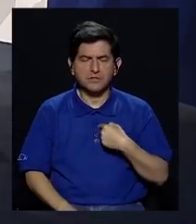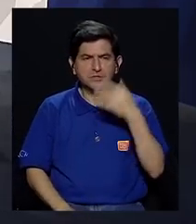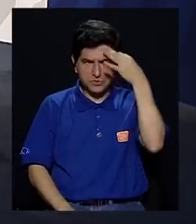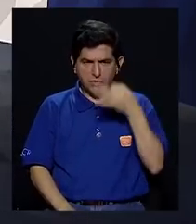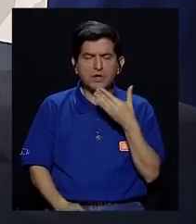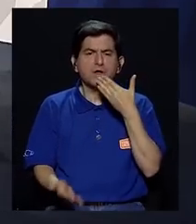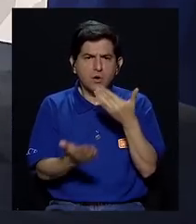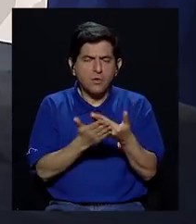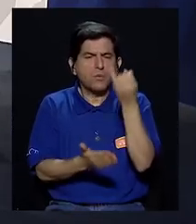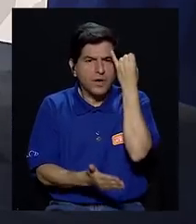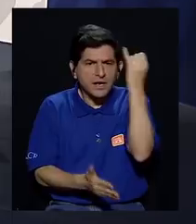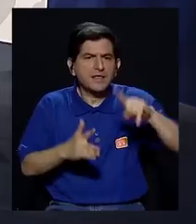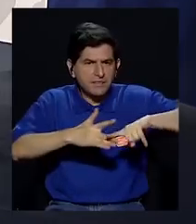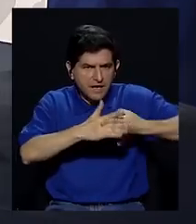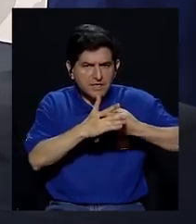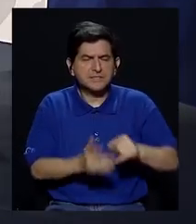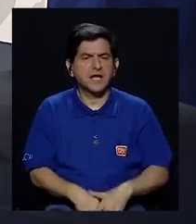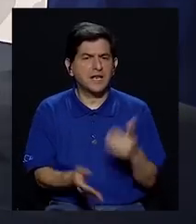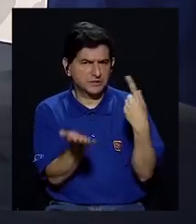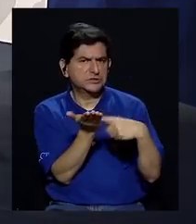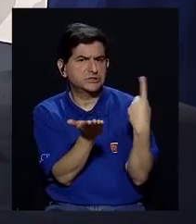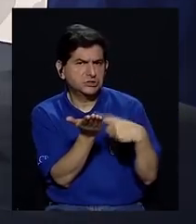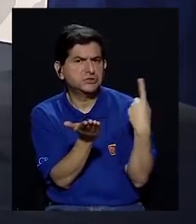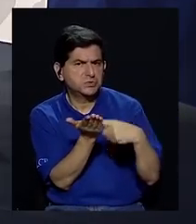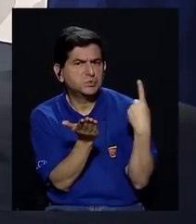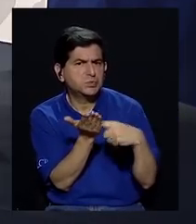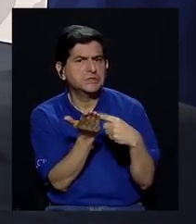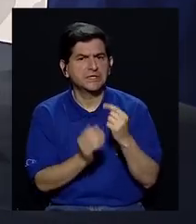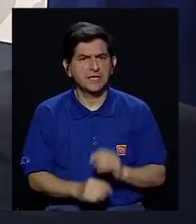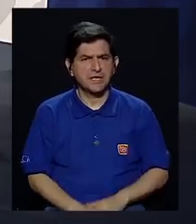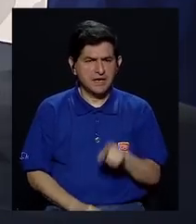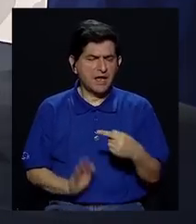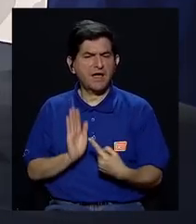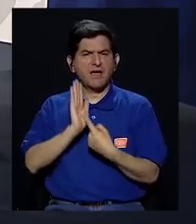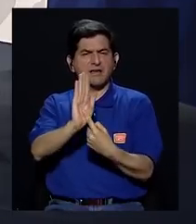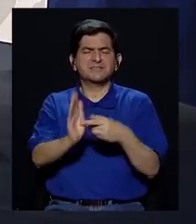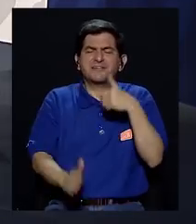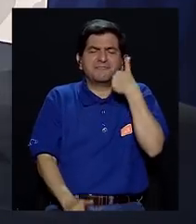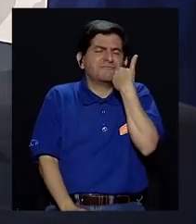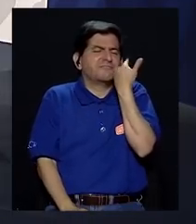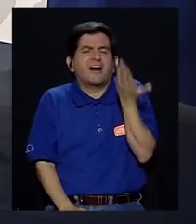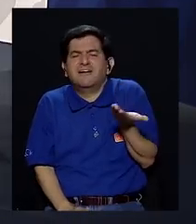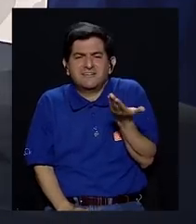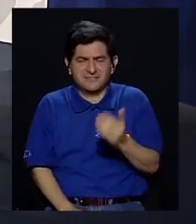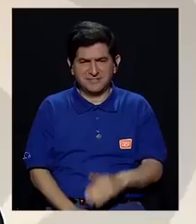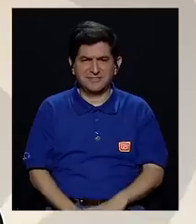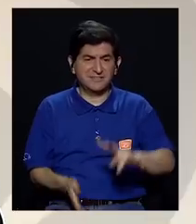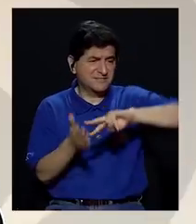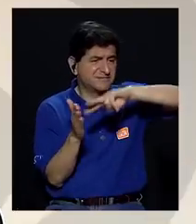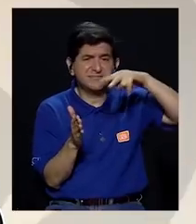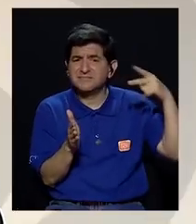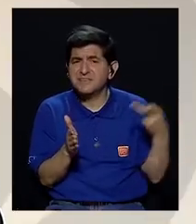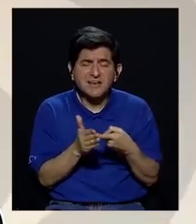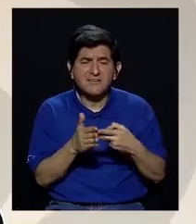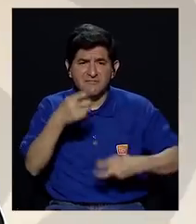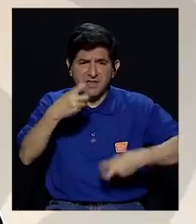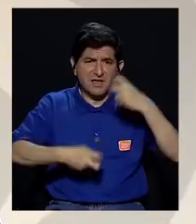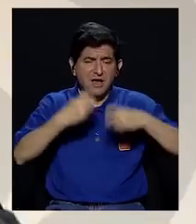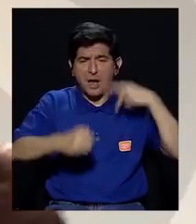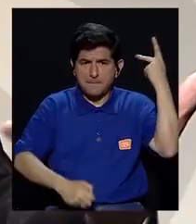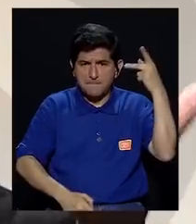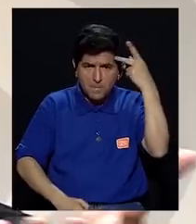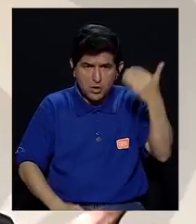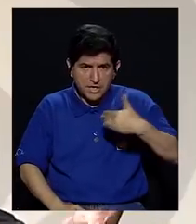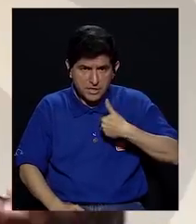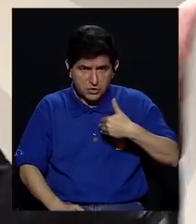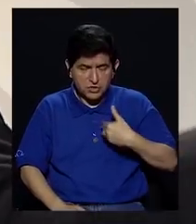que una buena entrada es polemizar con esa presentación facilona que termina convirtiendo el problema